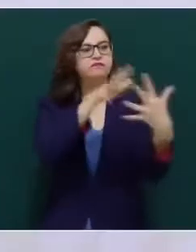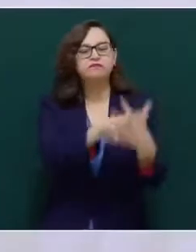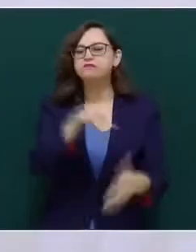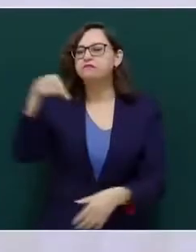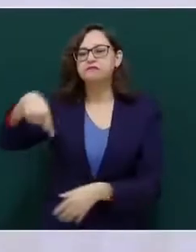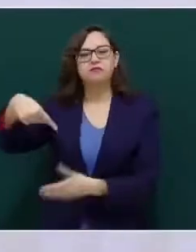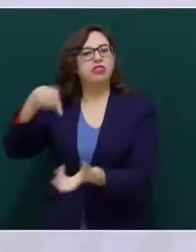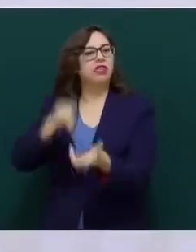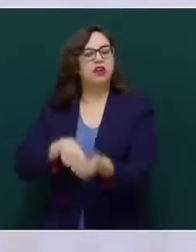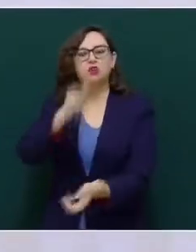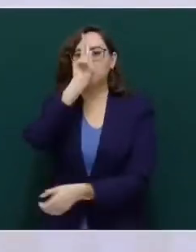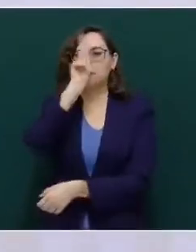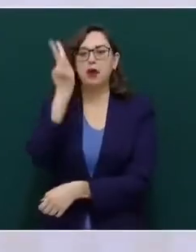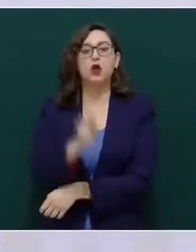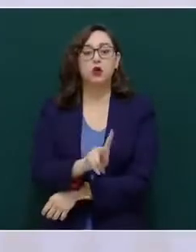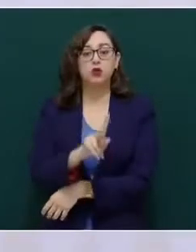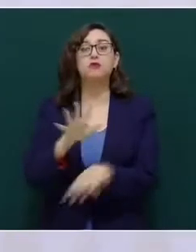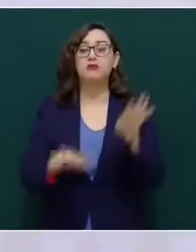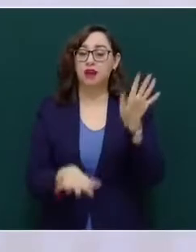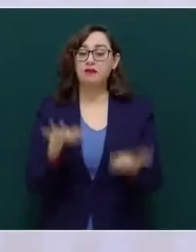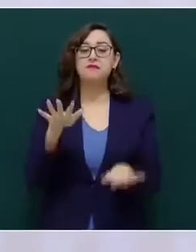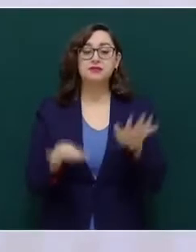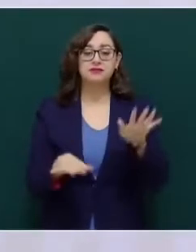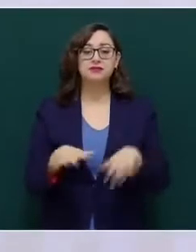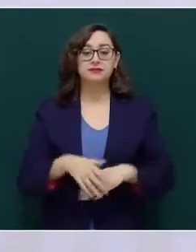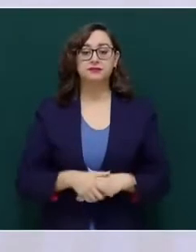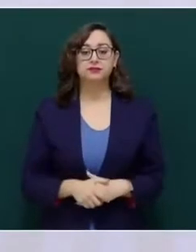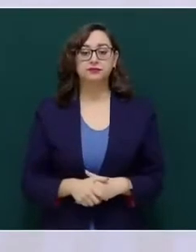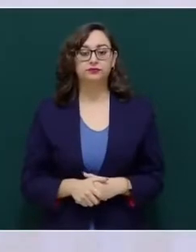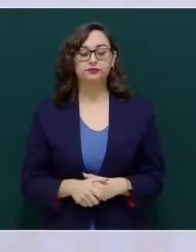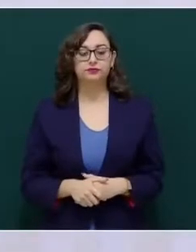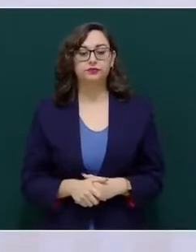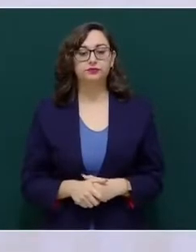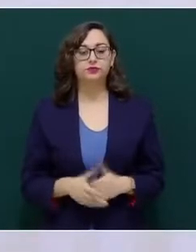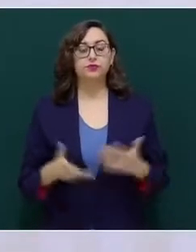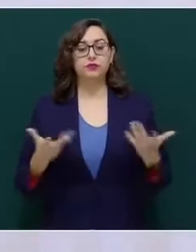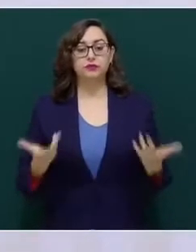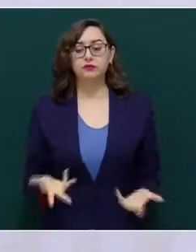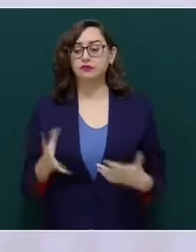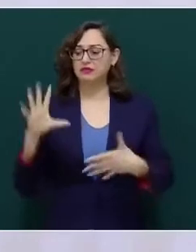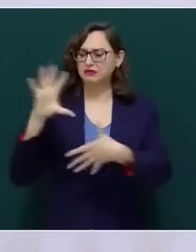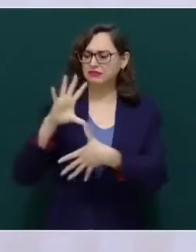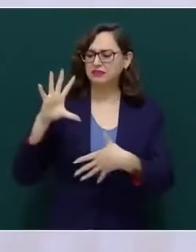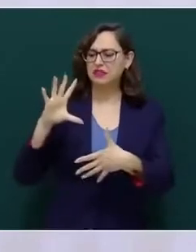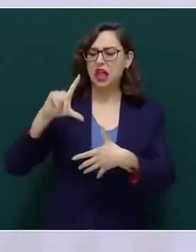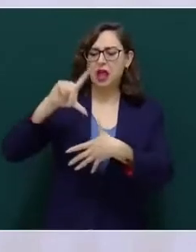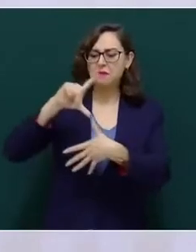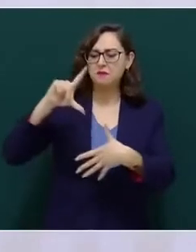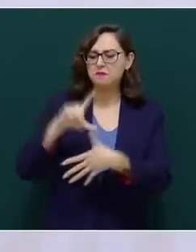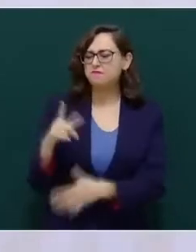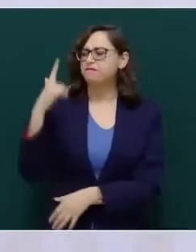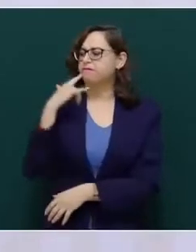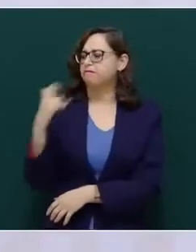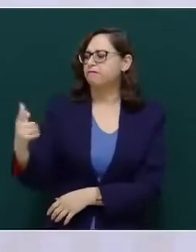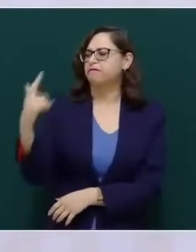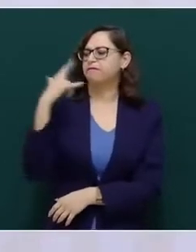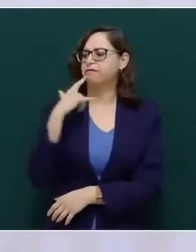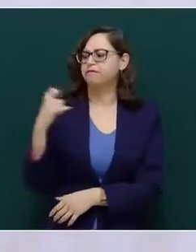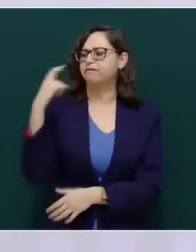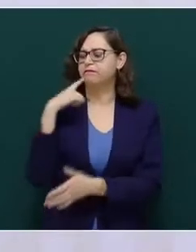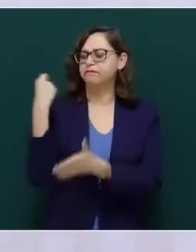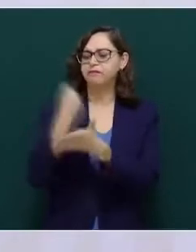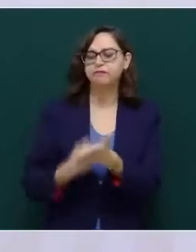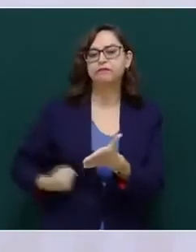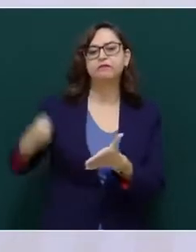En la lucha para liberar a los pueblos de nuestra América, Bolívar contó